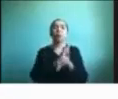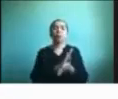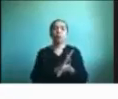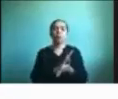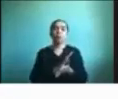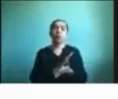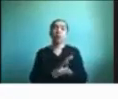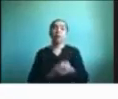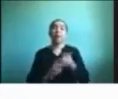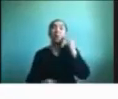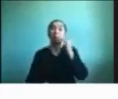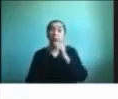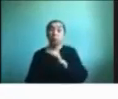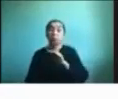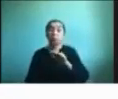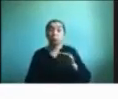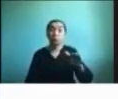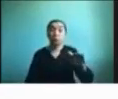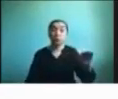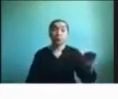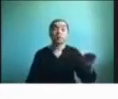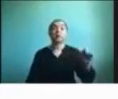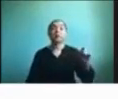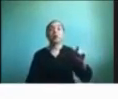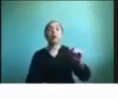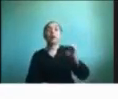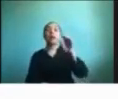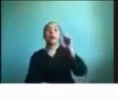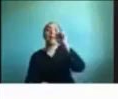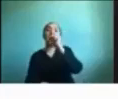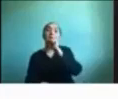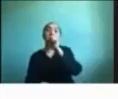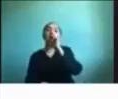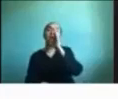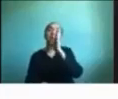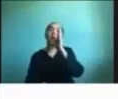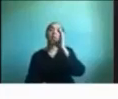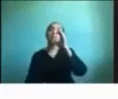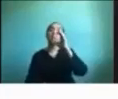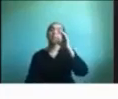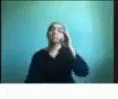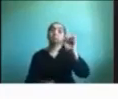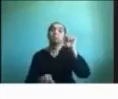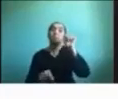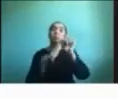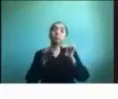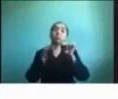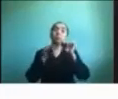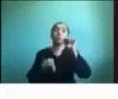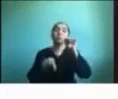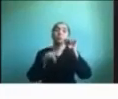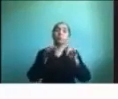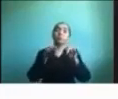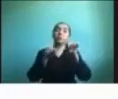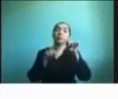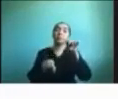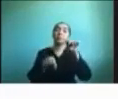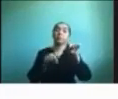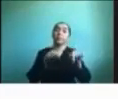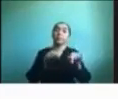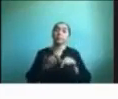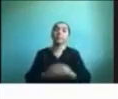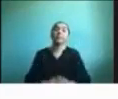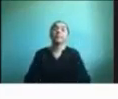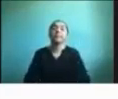los más pequeñitos que pueden ir apareciendo las letras tecla por tecla con el espaciador y esa palabra la